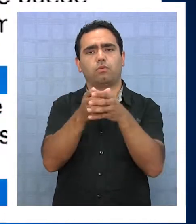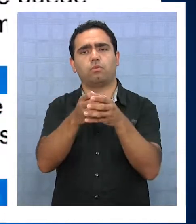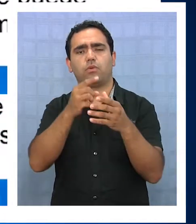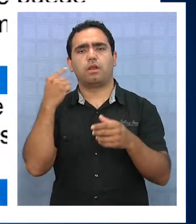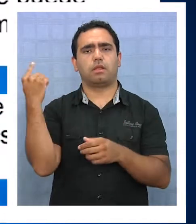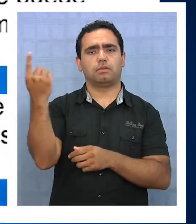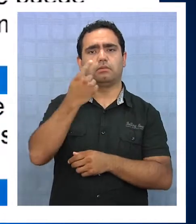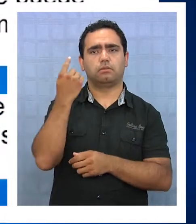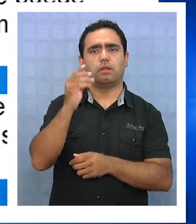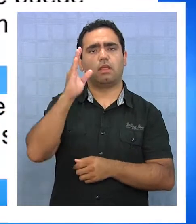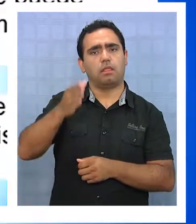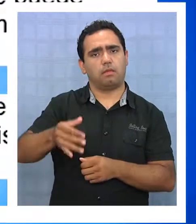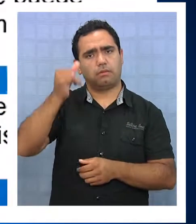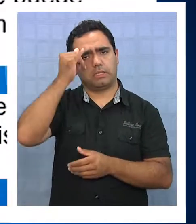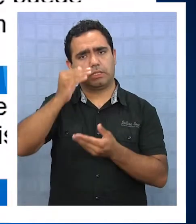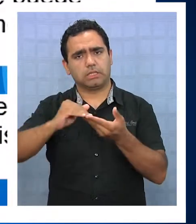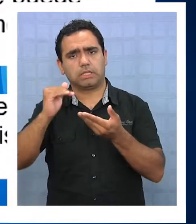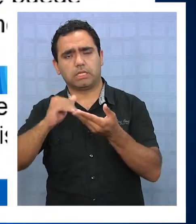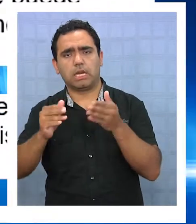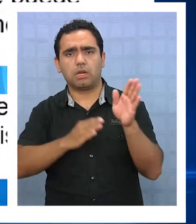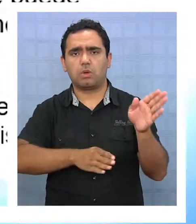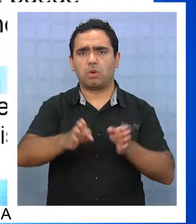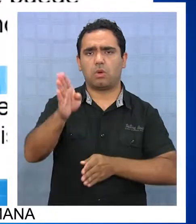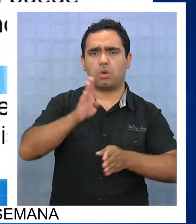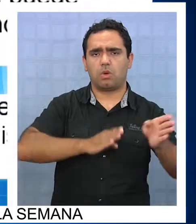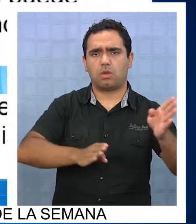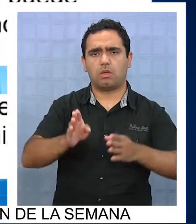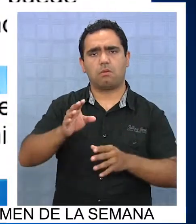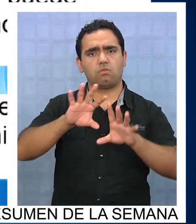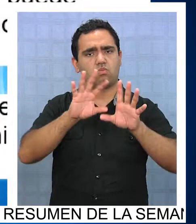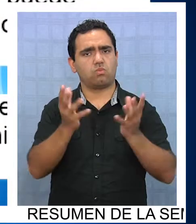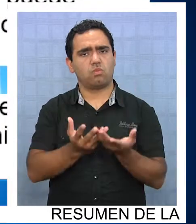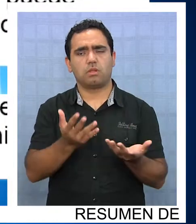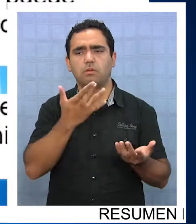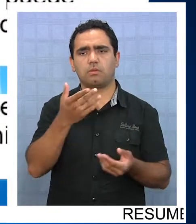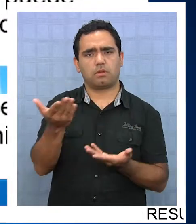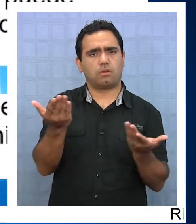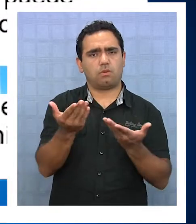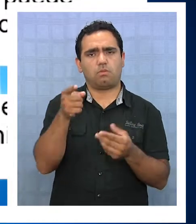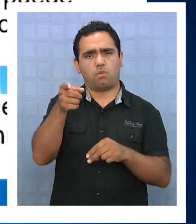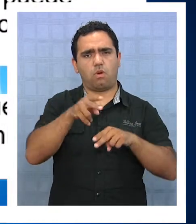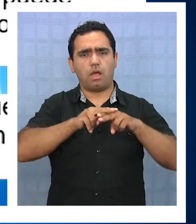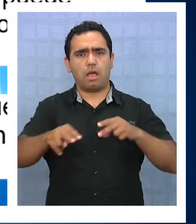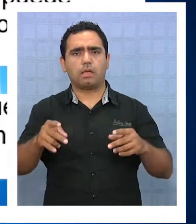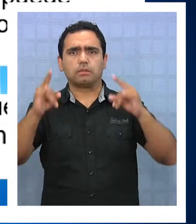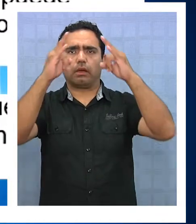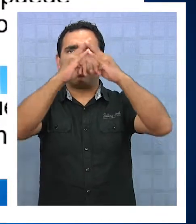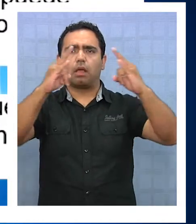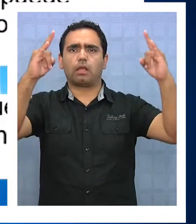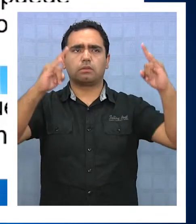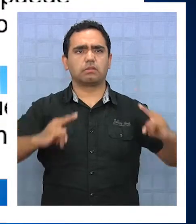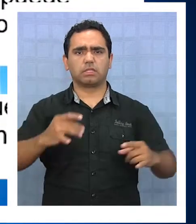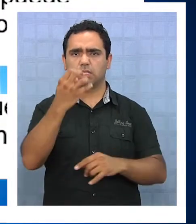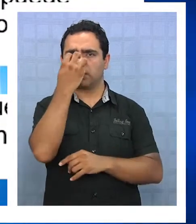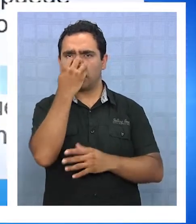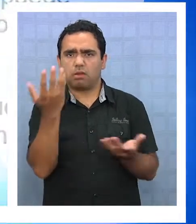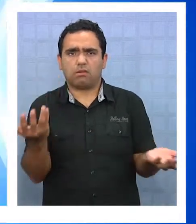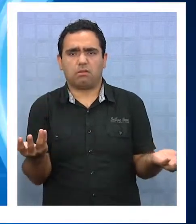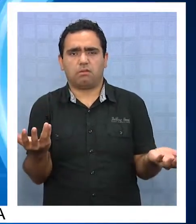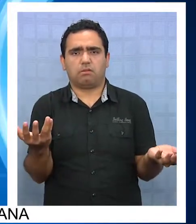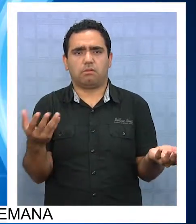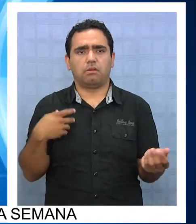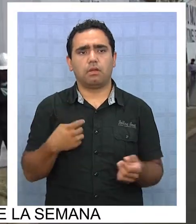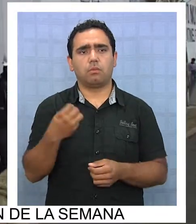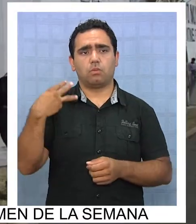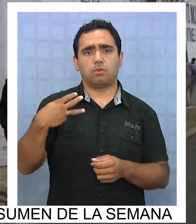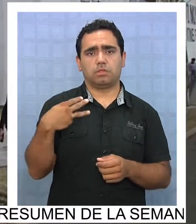FIERS, debería pedir disculpas al hockey mundial por realizar un evento de este tipo en una carpa de circo, agregando que la municipalidad